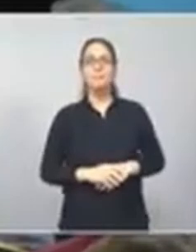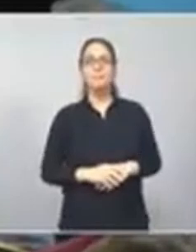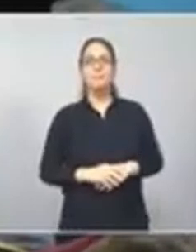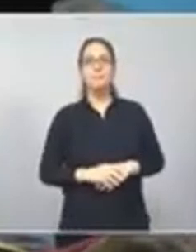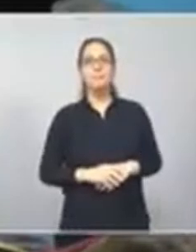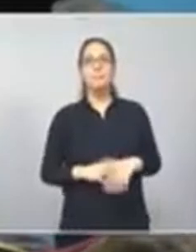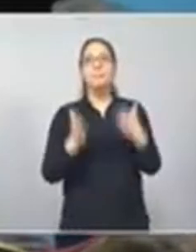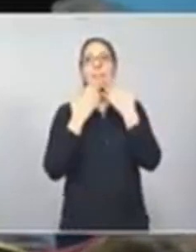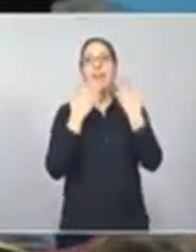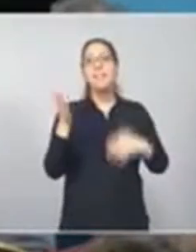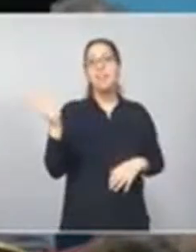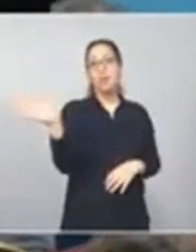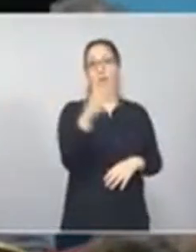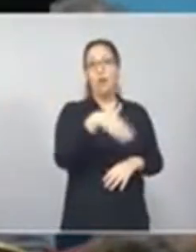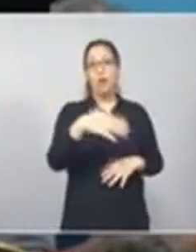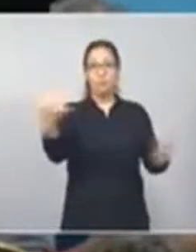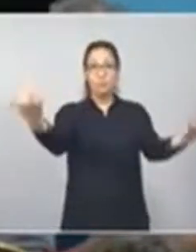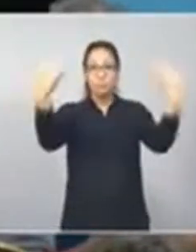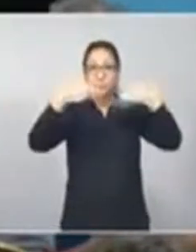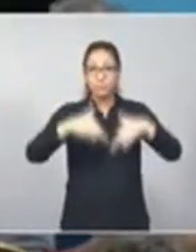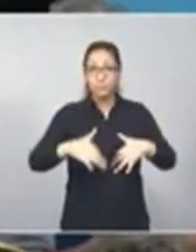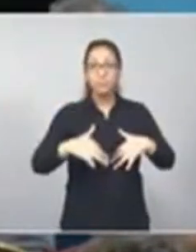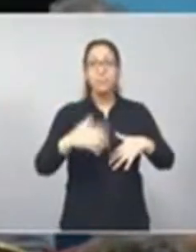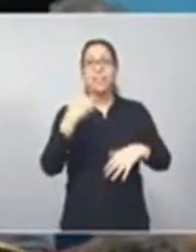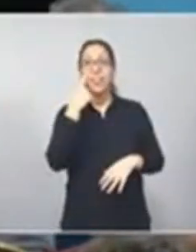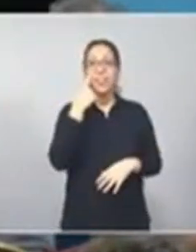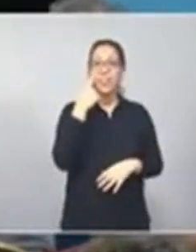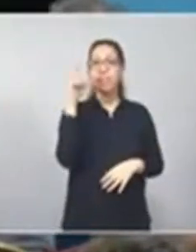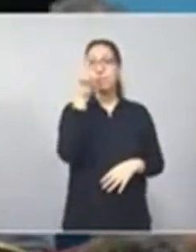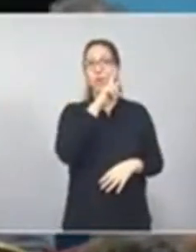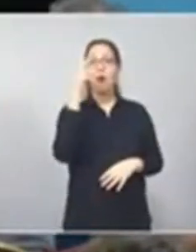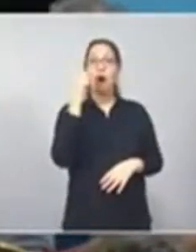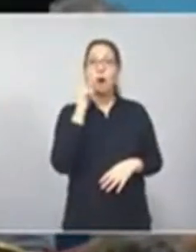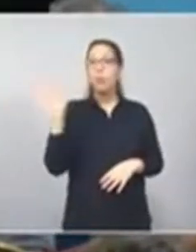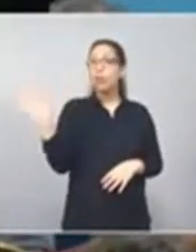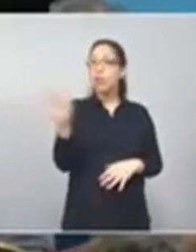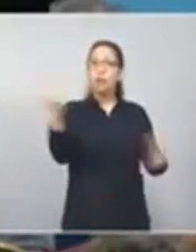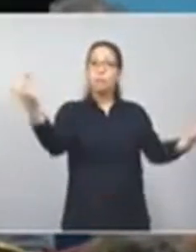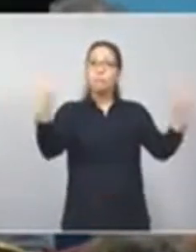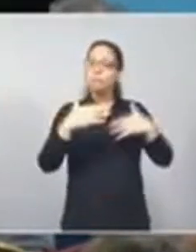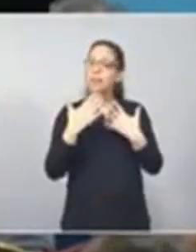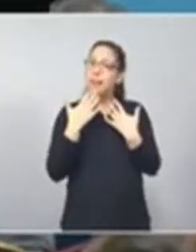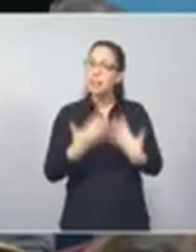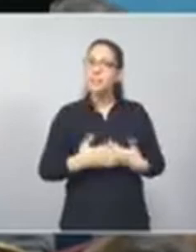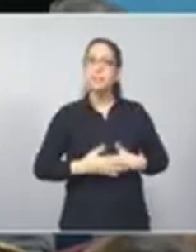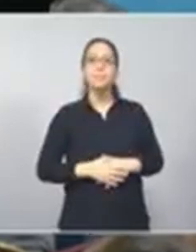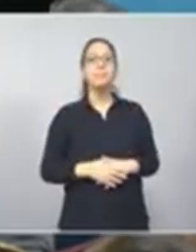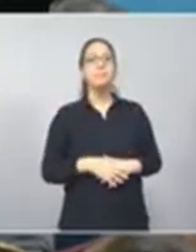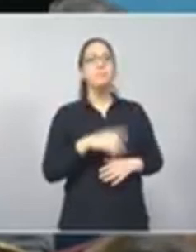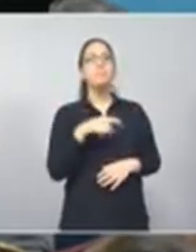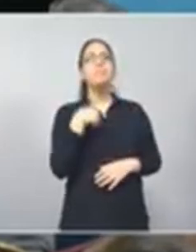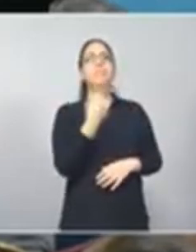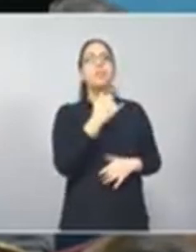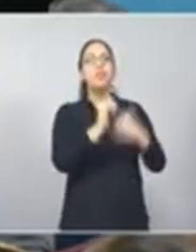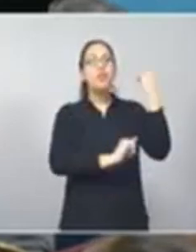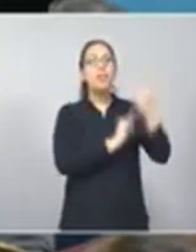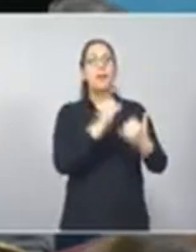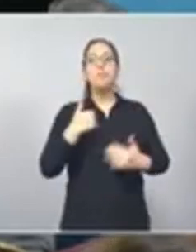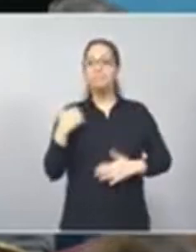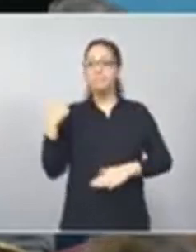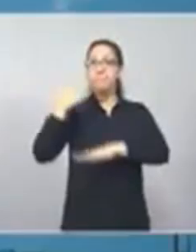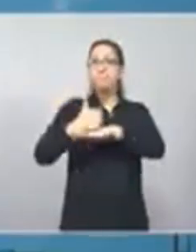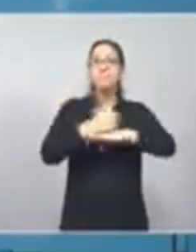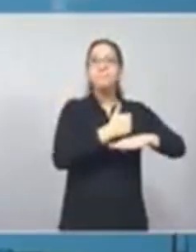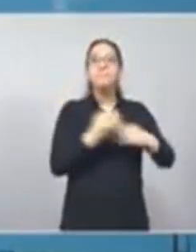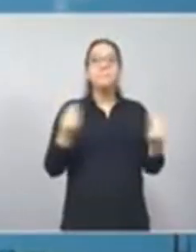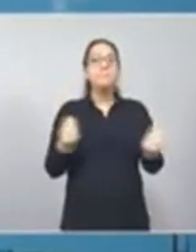Gracias a todos por venir, intendentes, intendentas. Como recién decían, estamos acá para anunciar